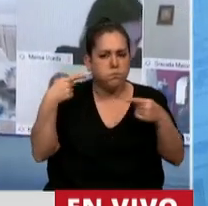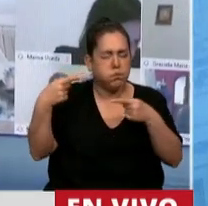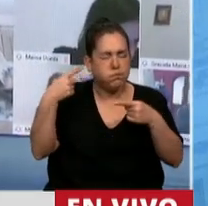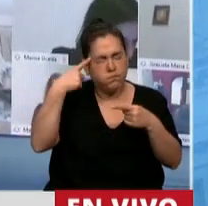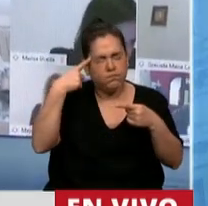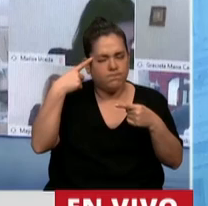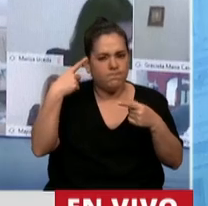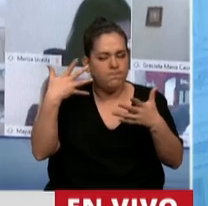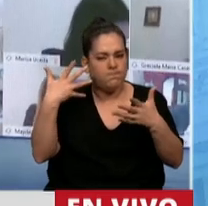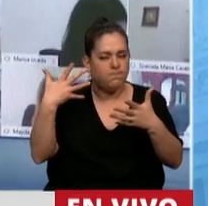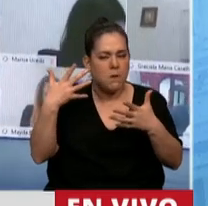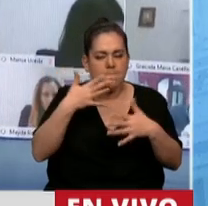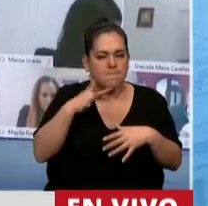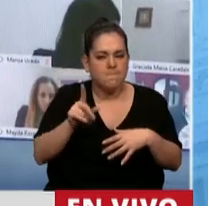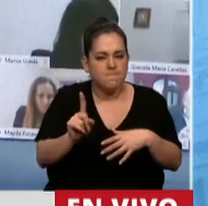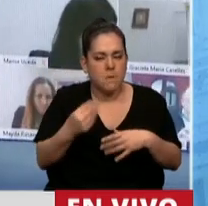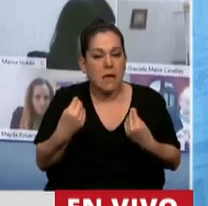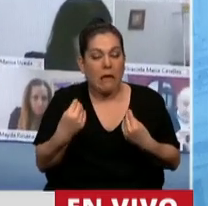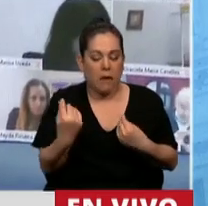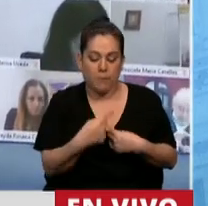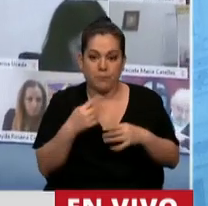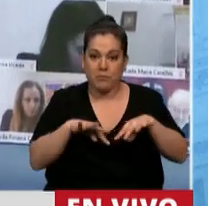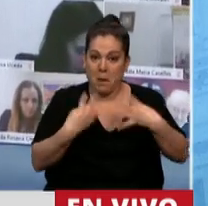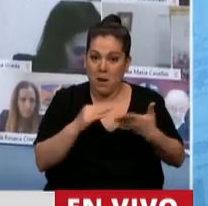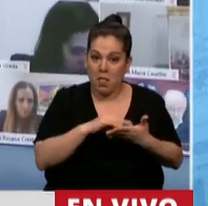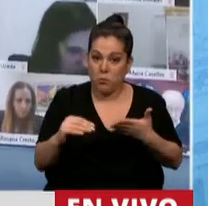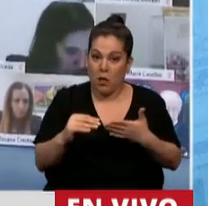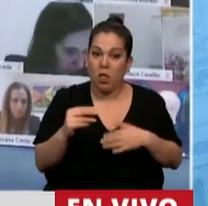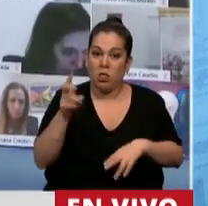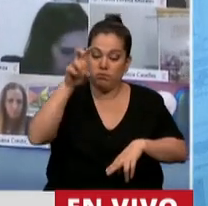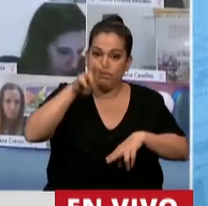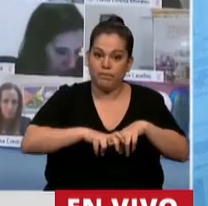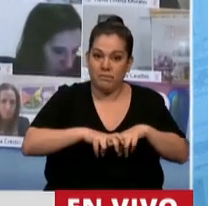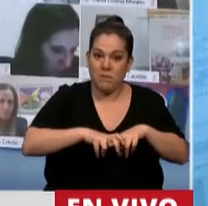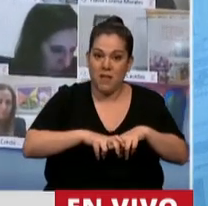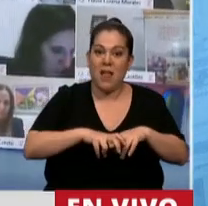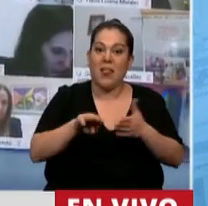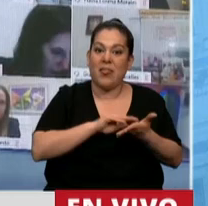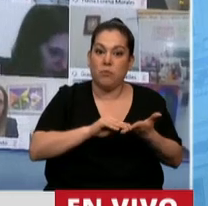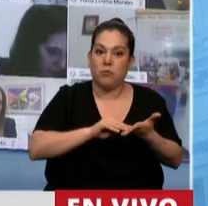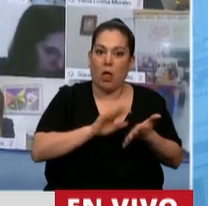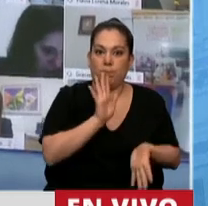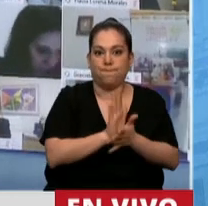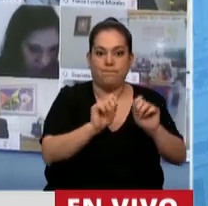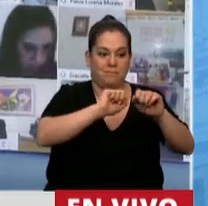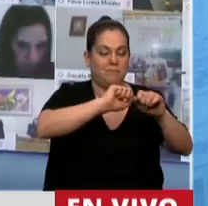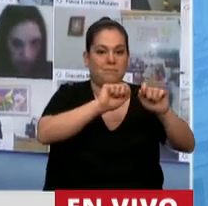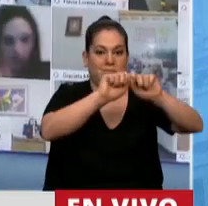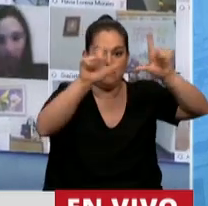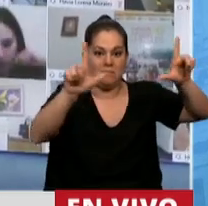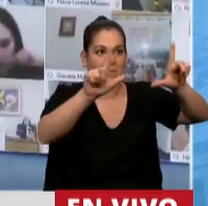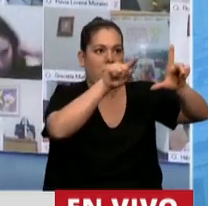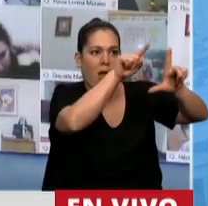que acá en este recinto los diputados que estamos sentados, estamos ausentes, y los diputados que no están en el recinto están